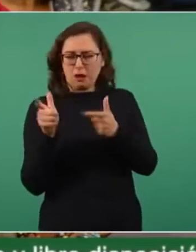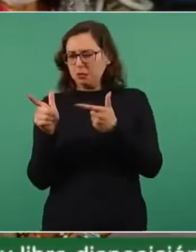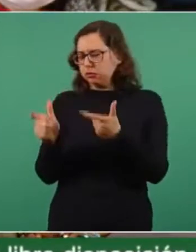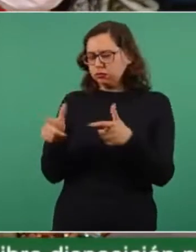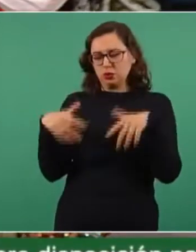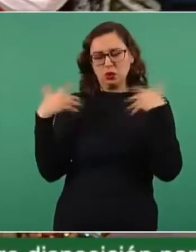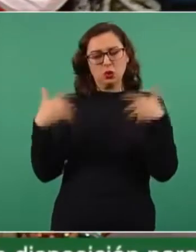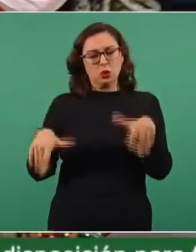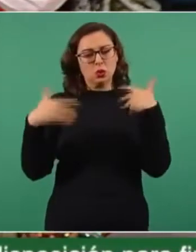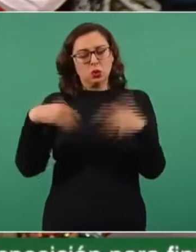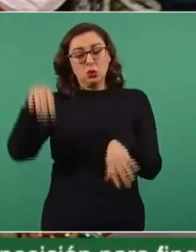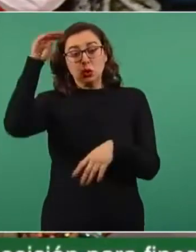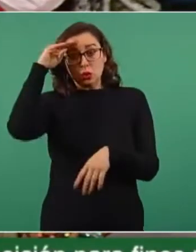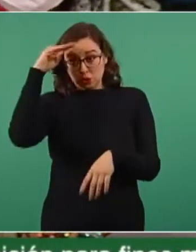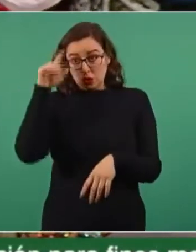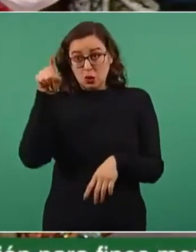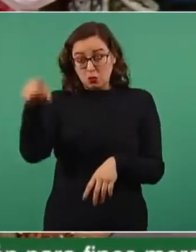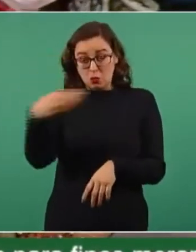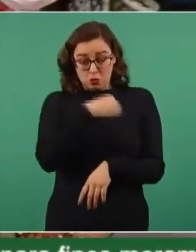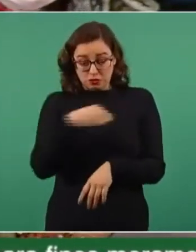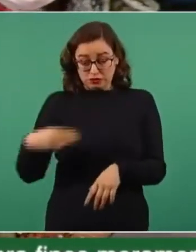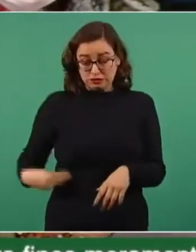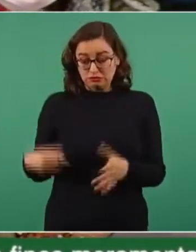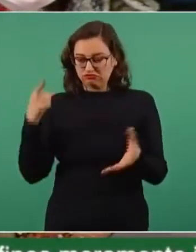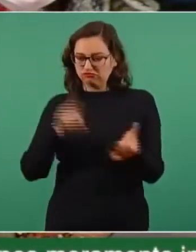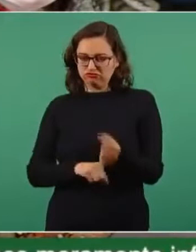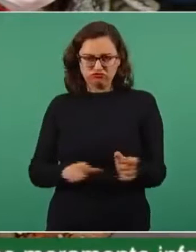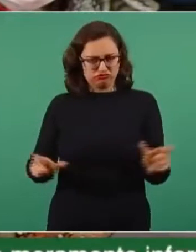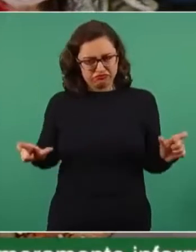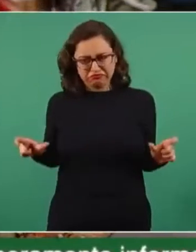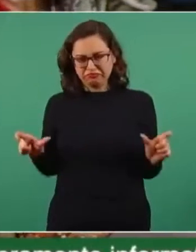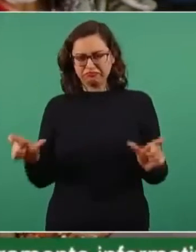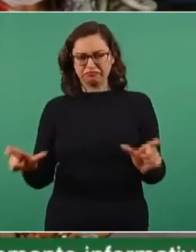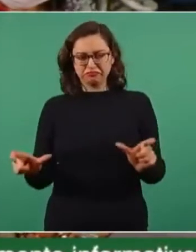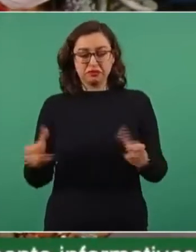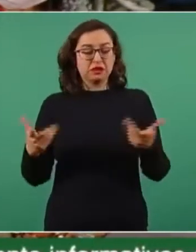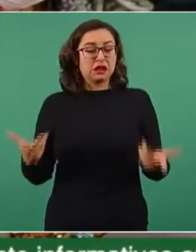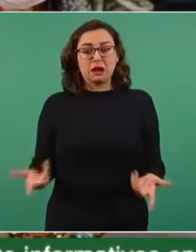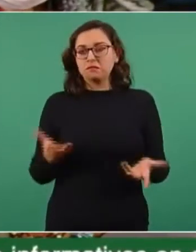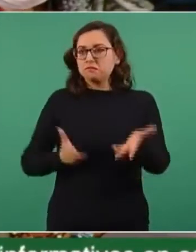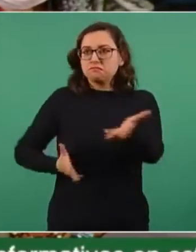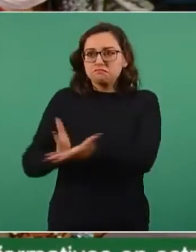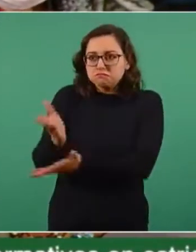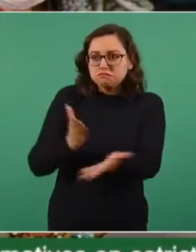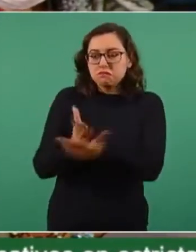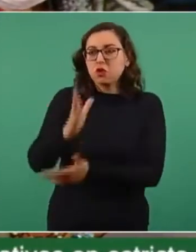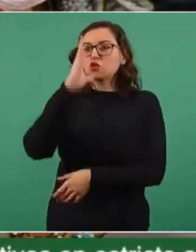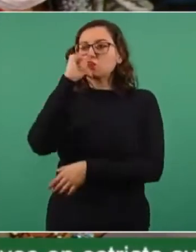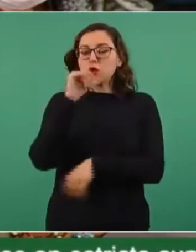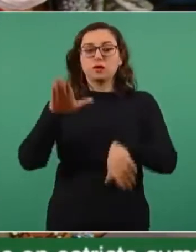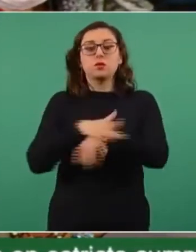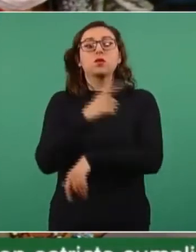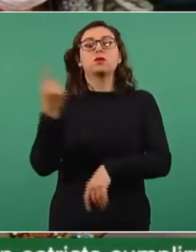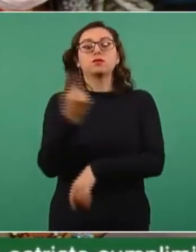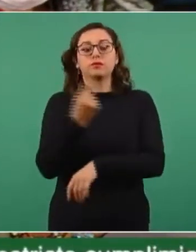está incomunicado debido a que grupos armados han destrozado las carreteras y se ataca la población